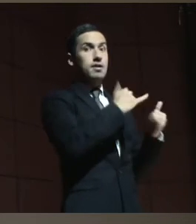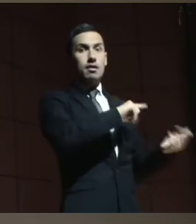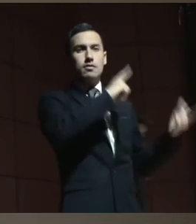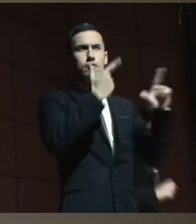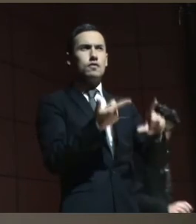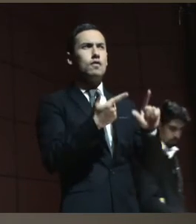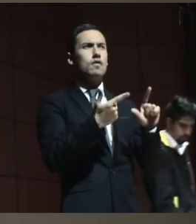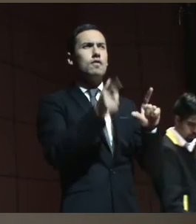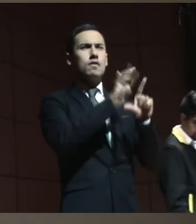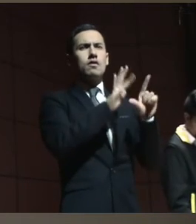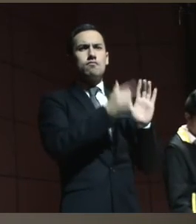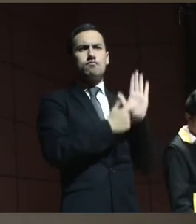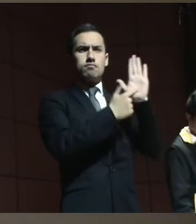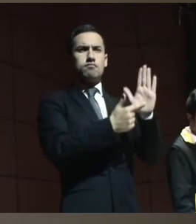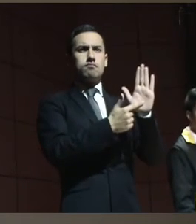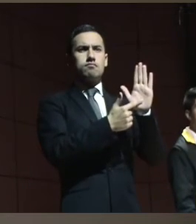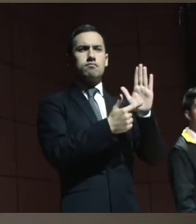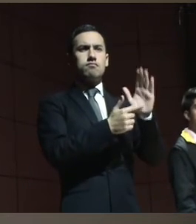preparado.